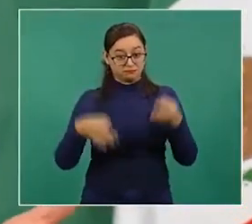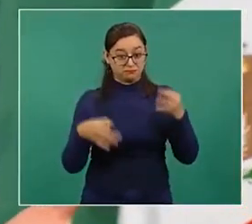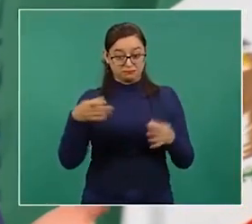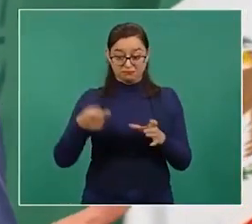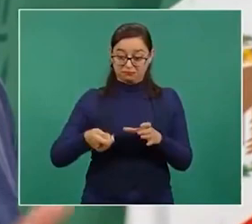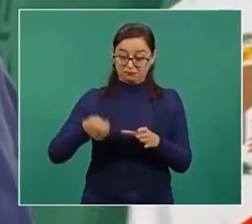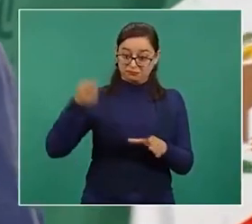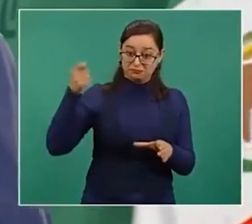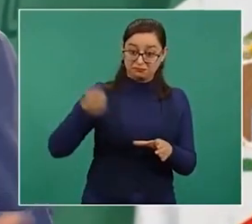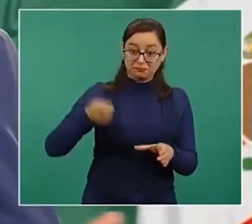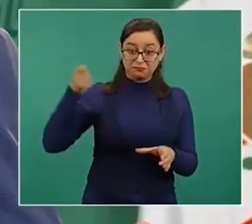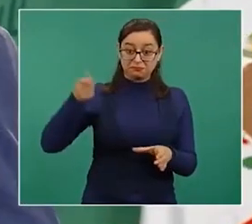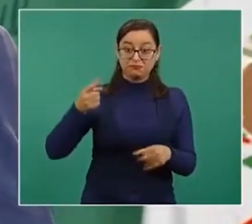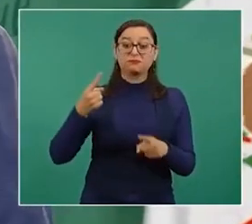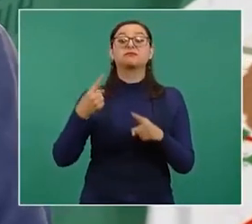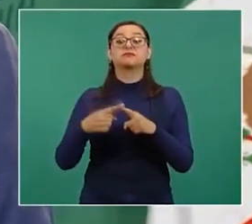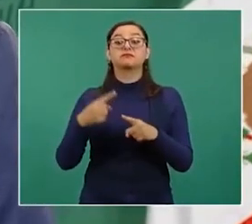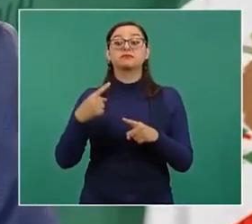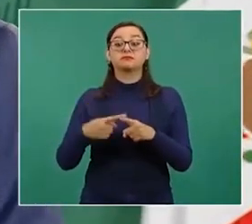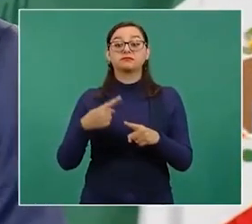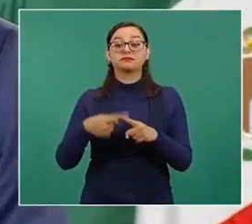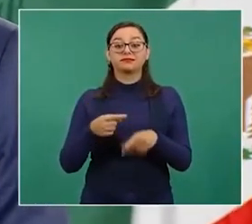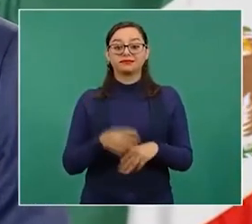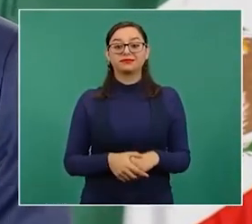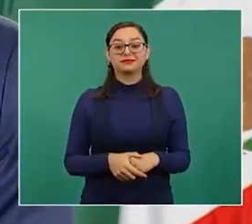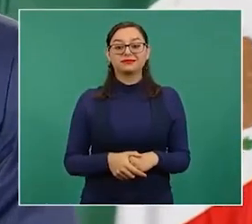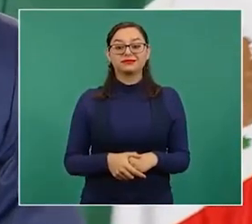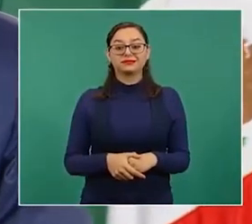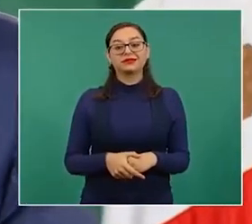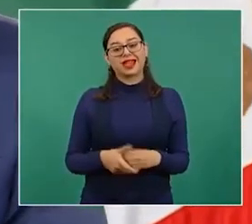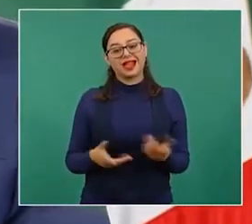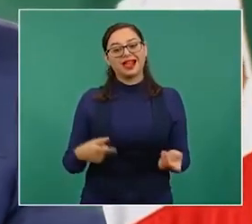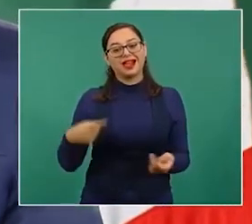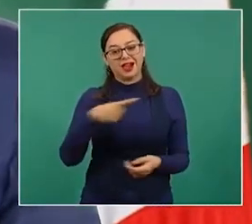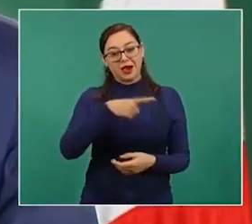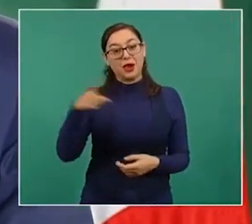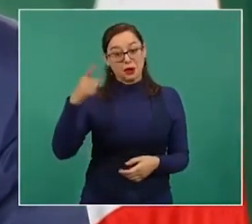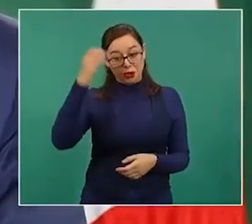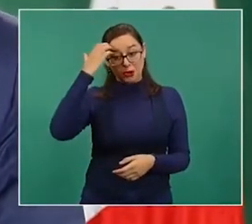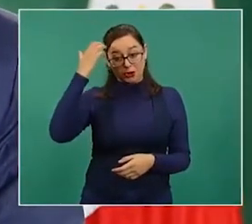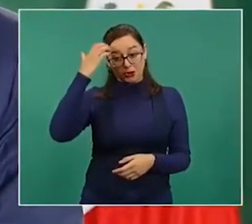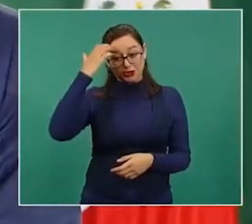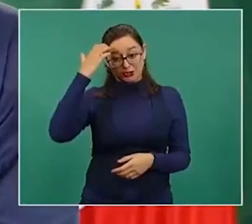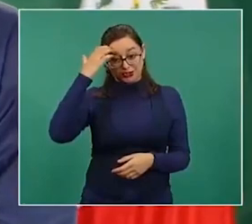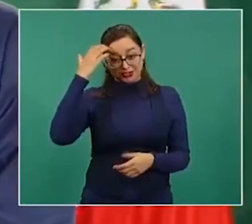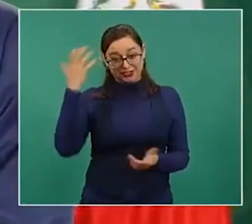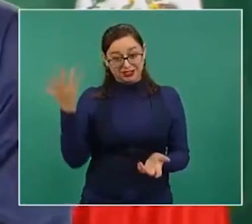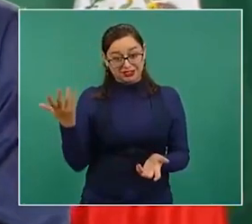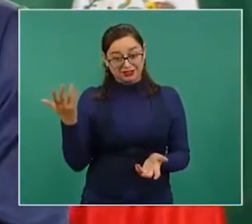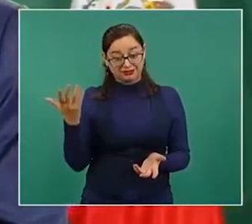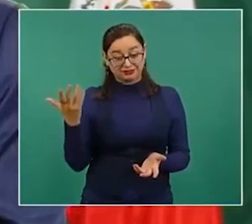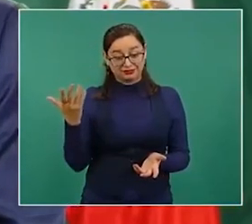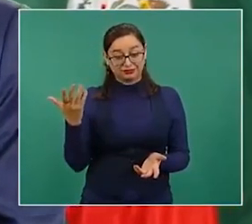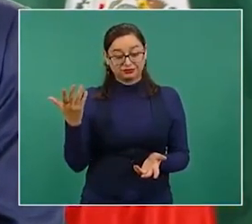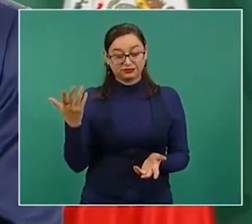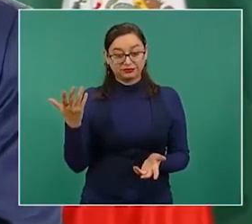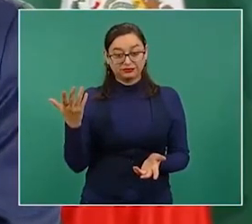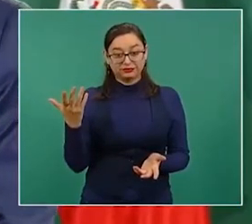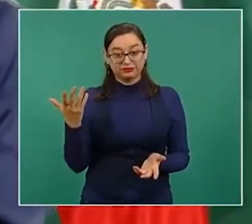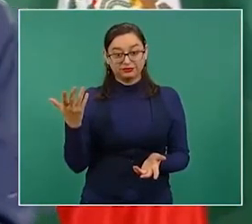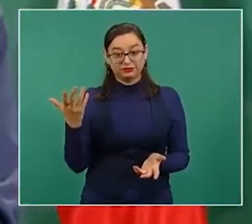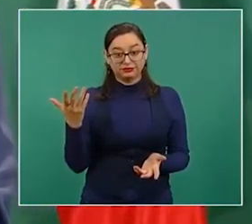esos en donde si la